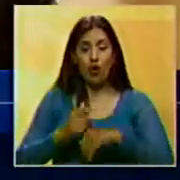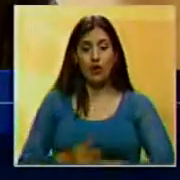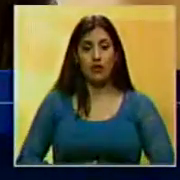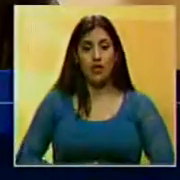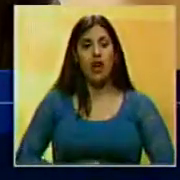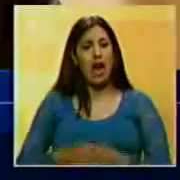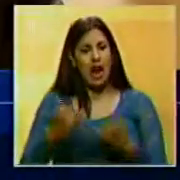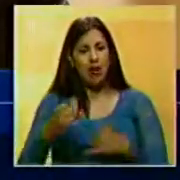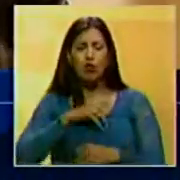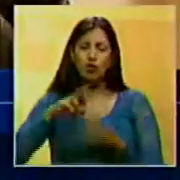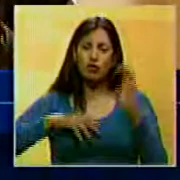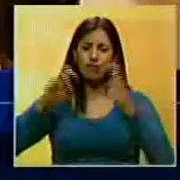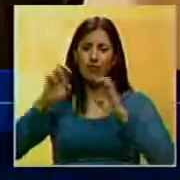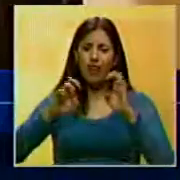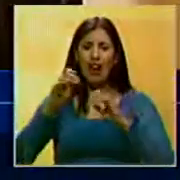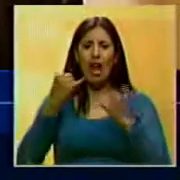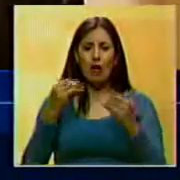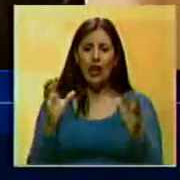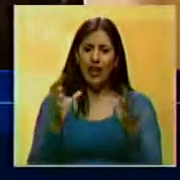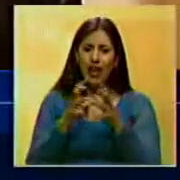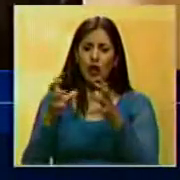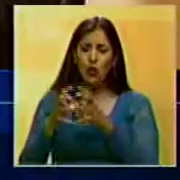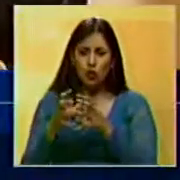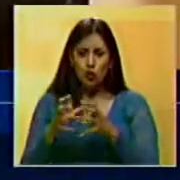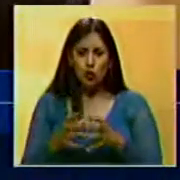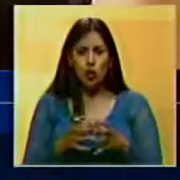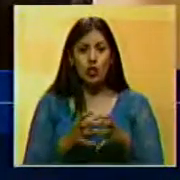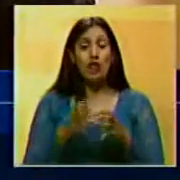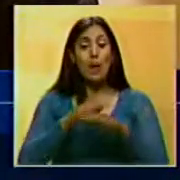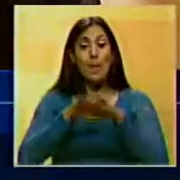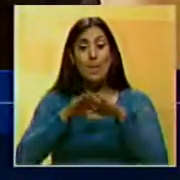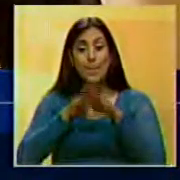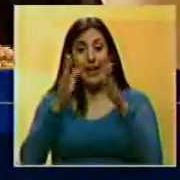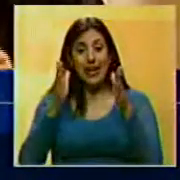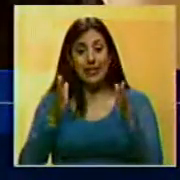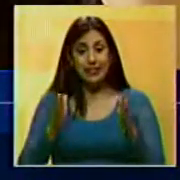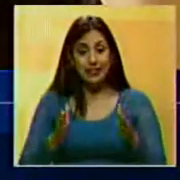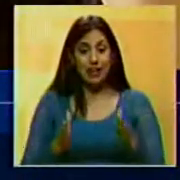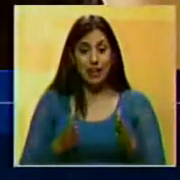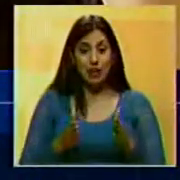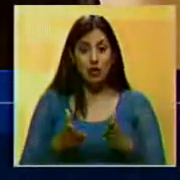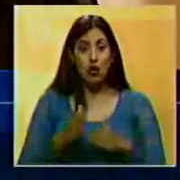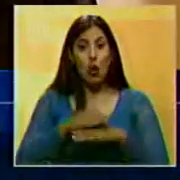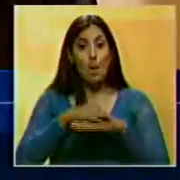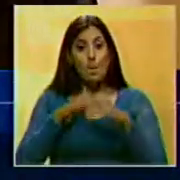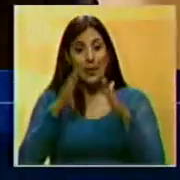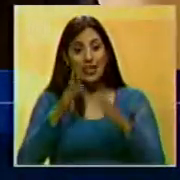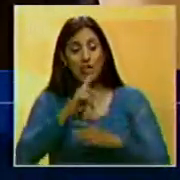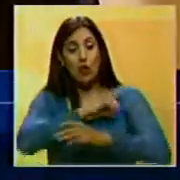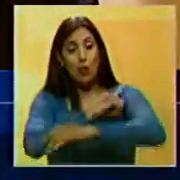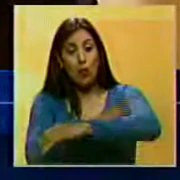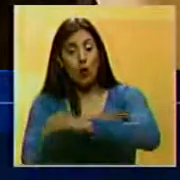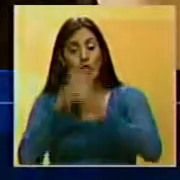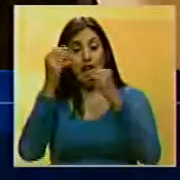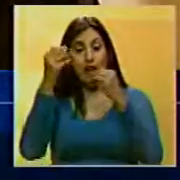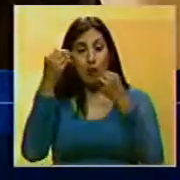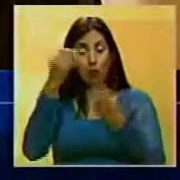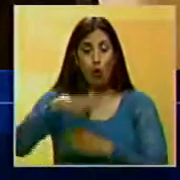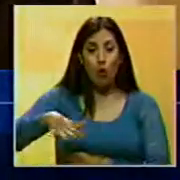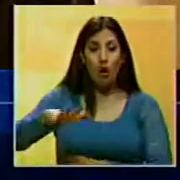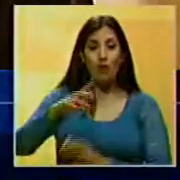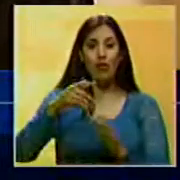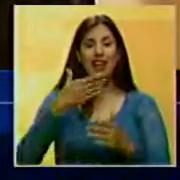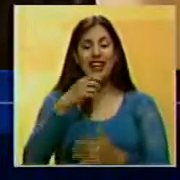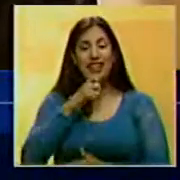analizando. Hay que hacer unas reuniones. Este ministerio, el Ministerio del Poder Popular, del